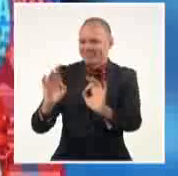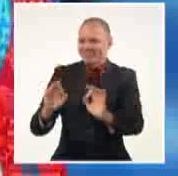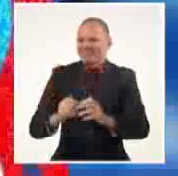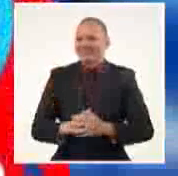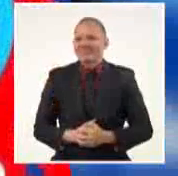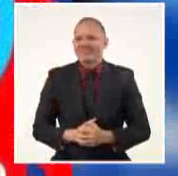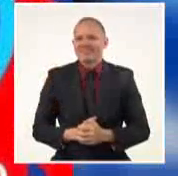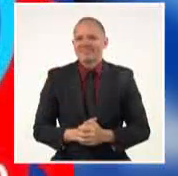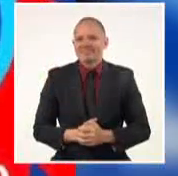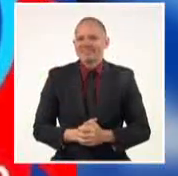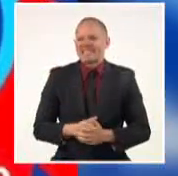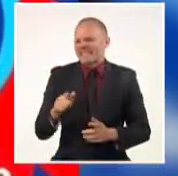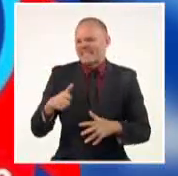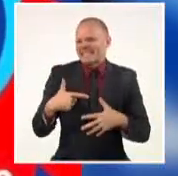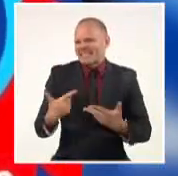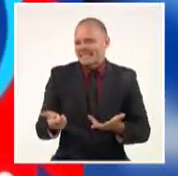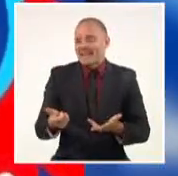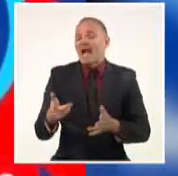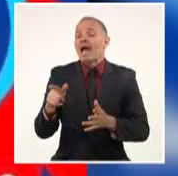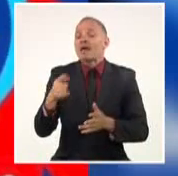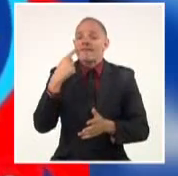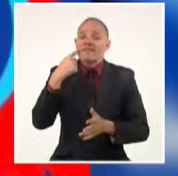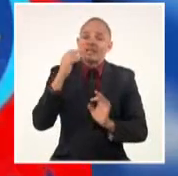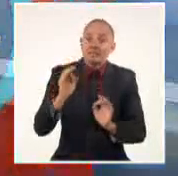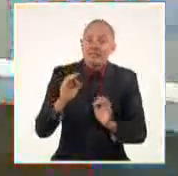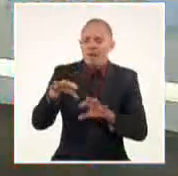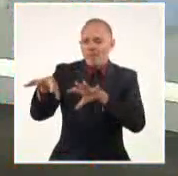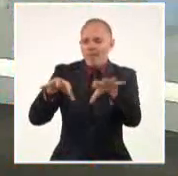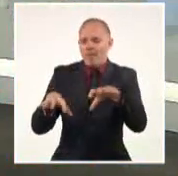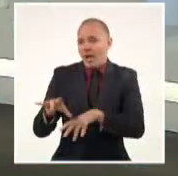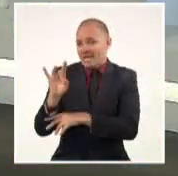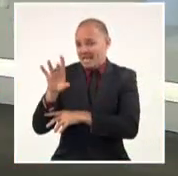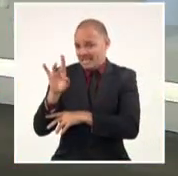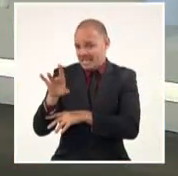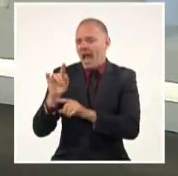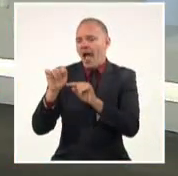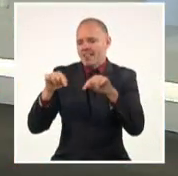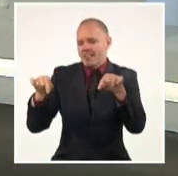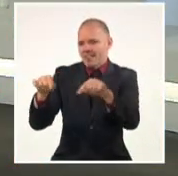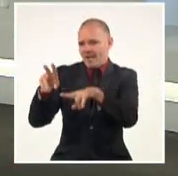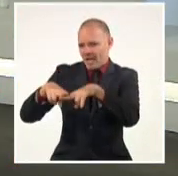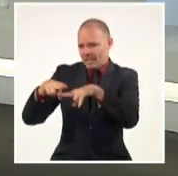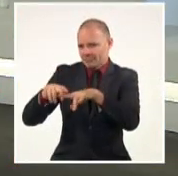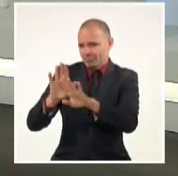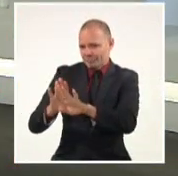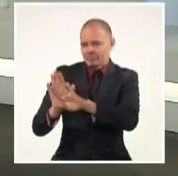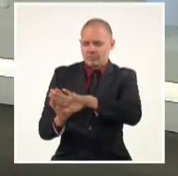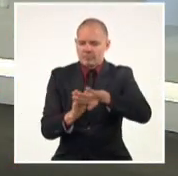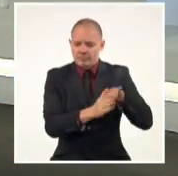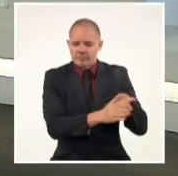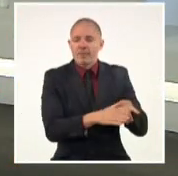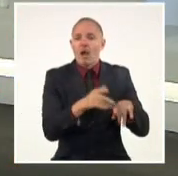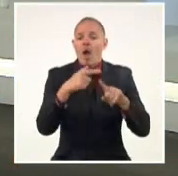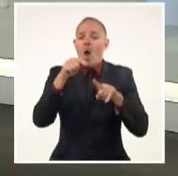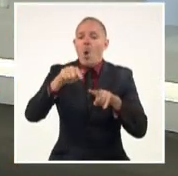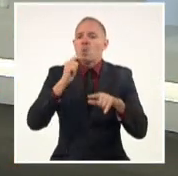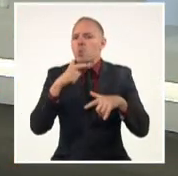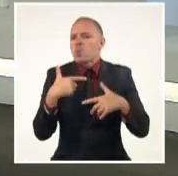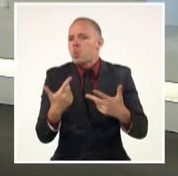otras, que llegarán a quince localidades de La Habana. El Instituto Cubano del Arte e Industria